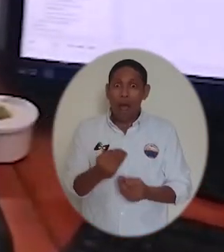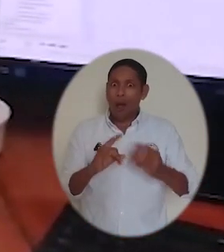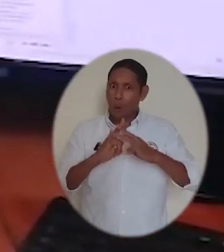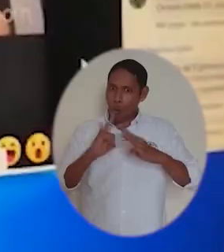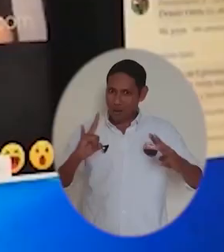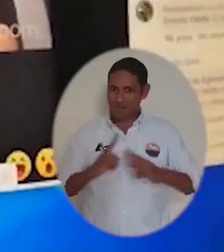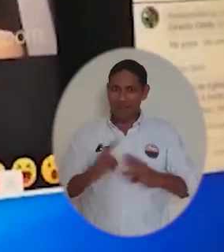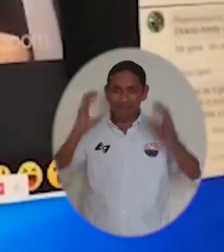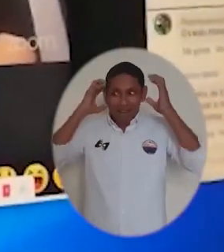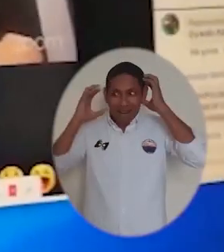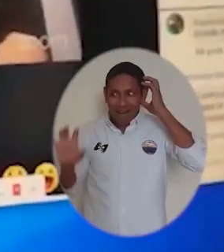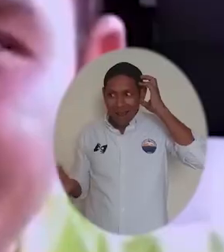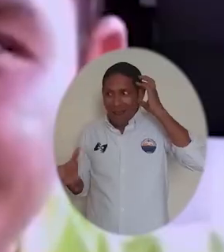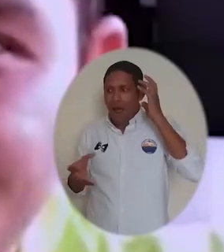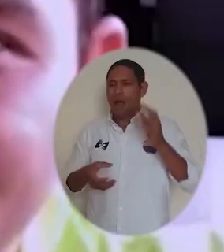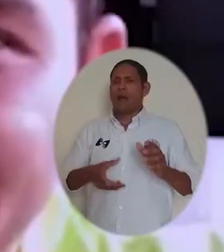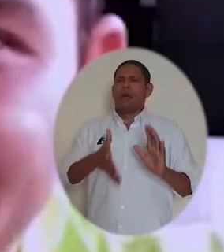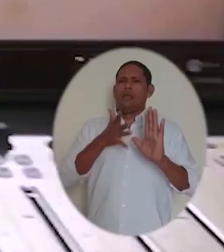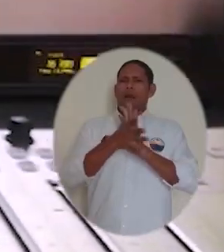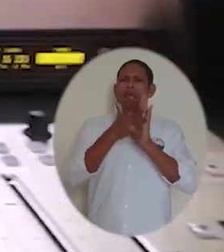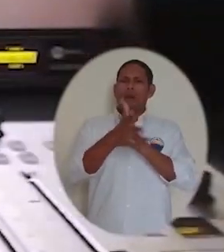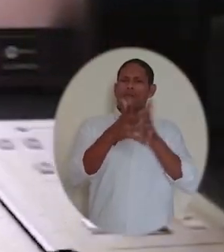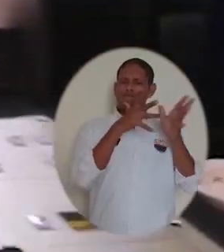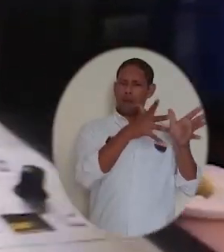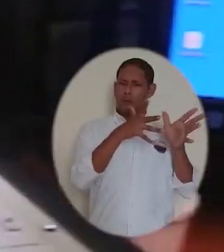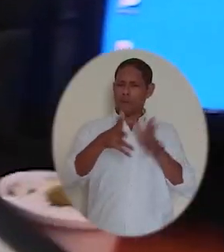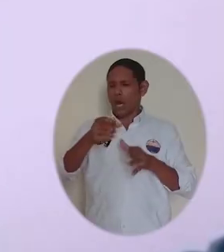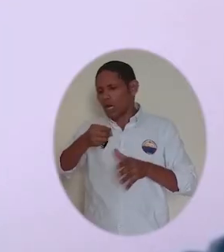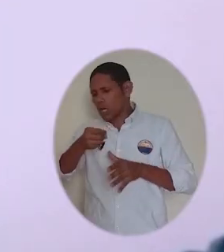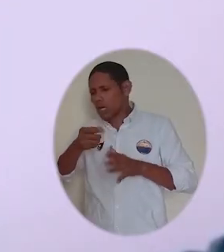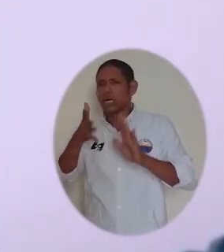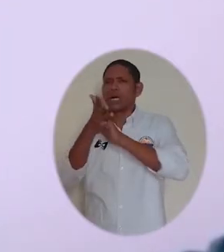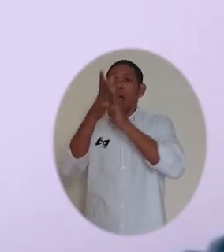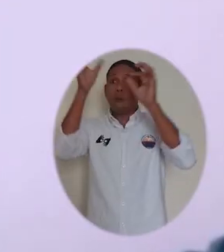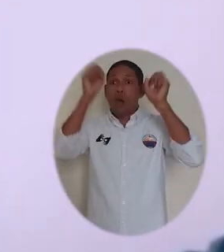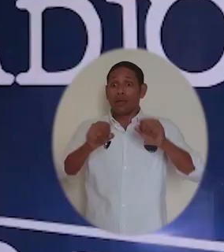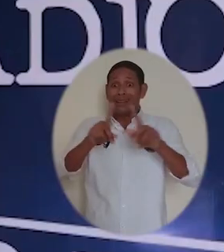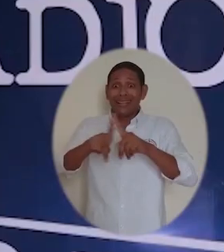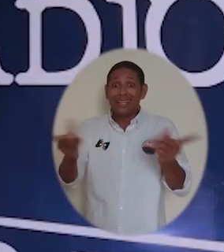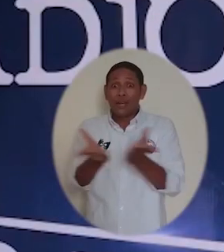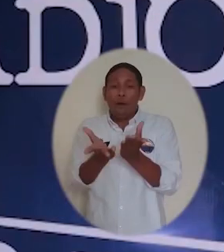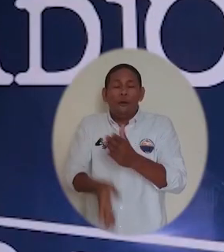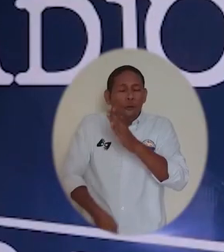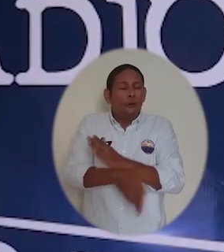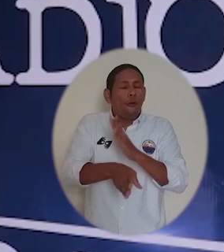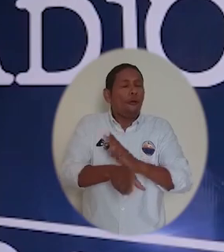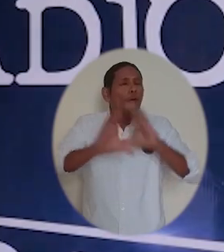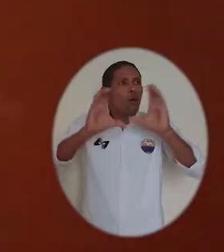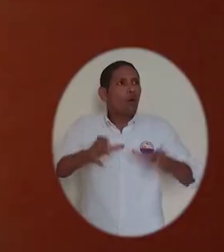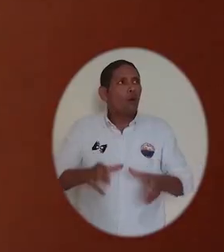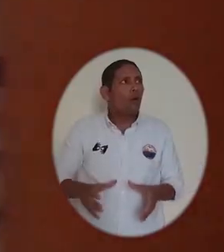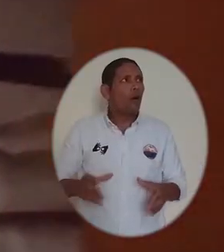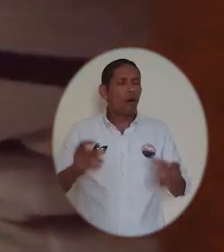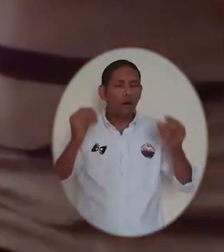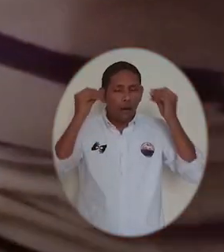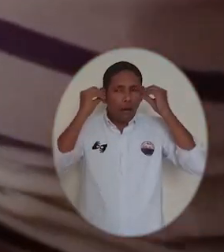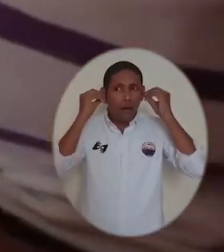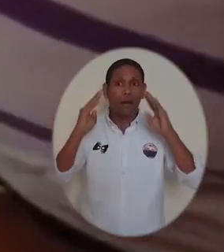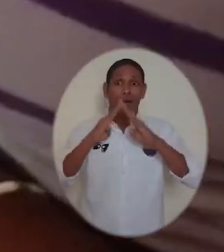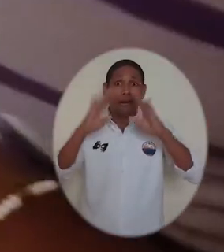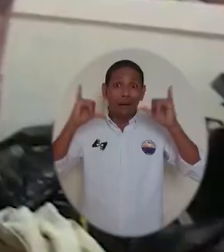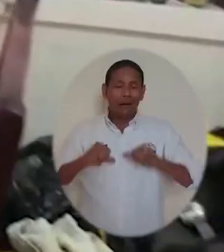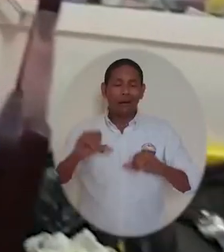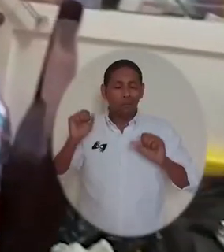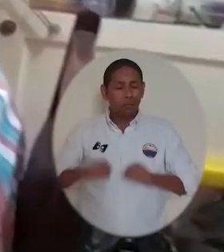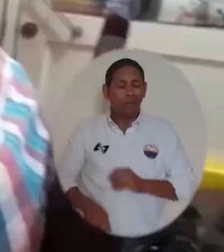ellos las ondas hercianas de Unimagdalena Radio para aportar de manera significativa a que los estudiantes puedan seguir recibiendo